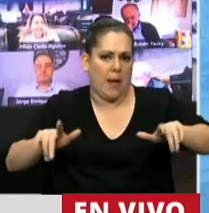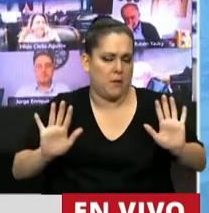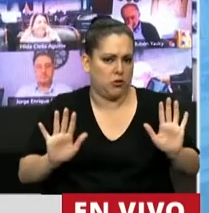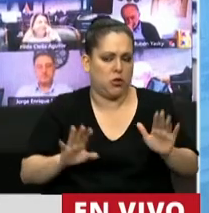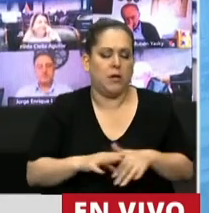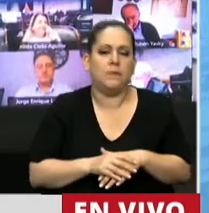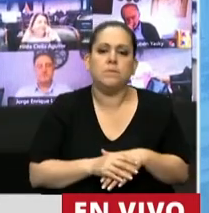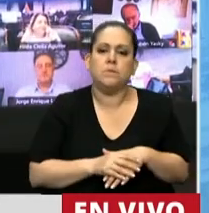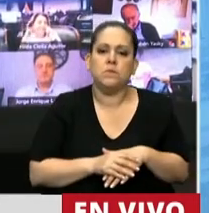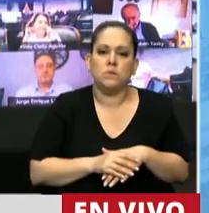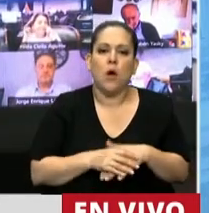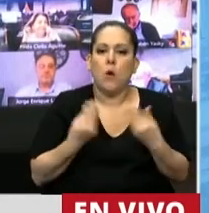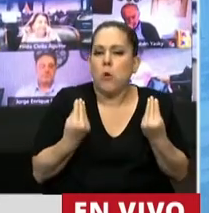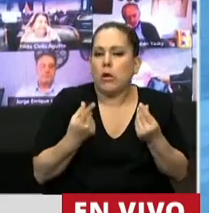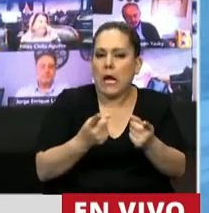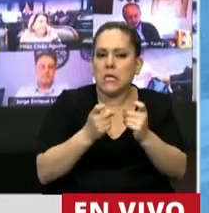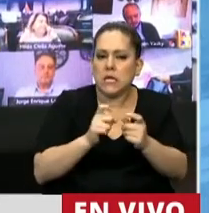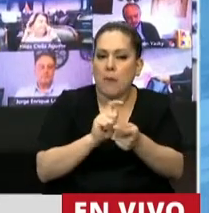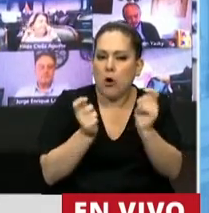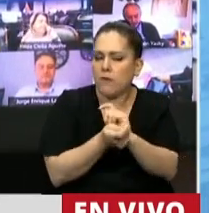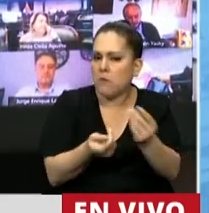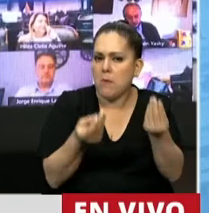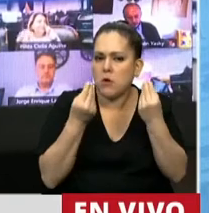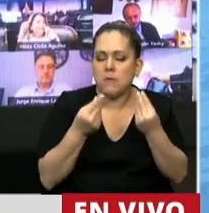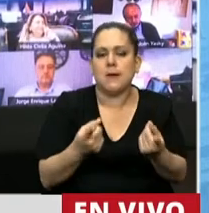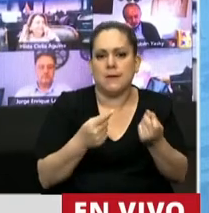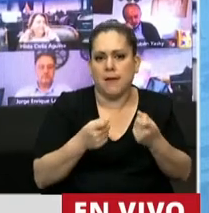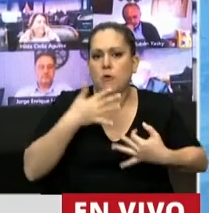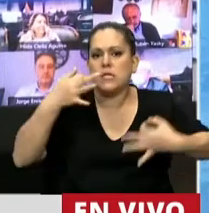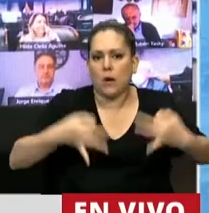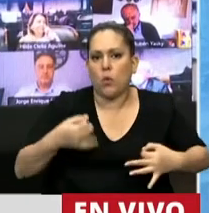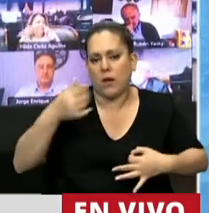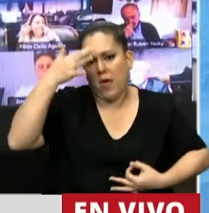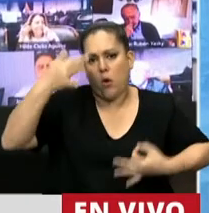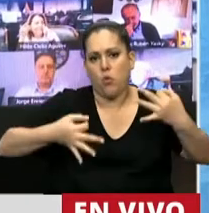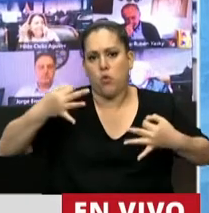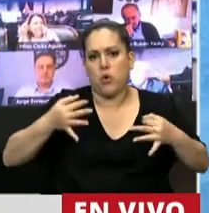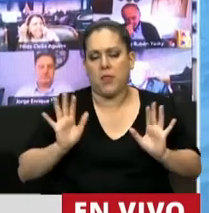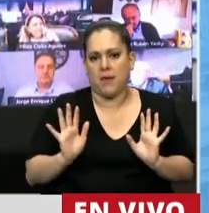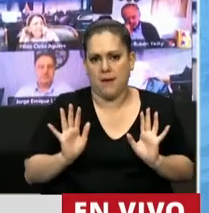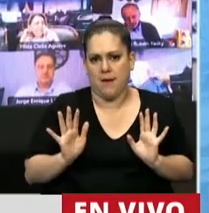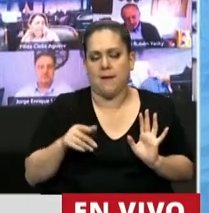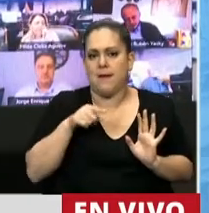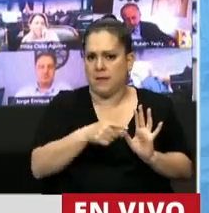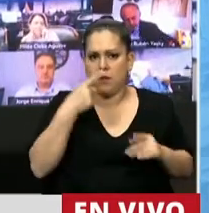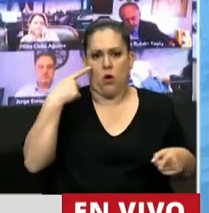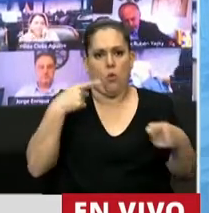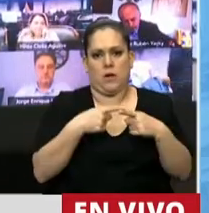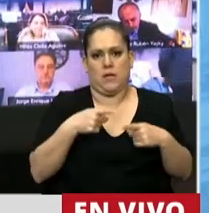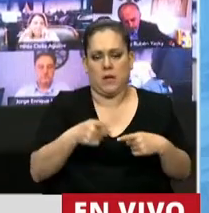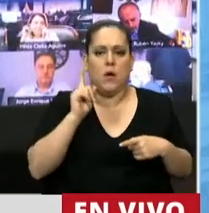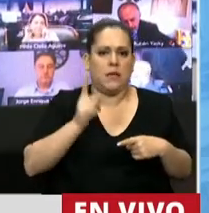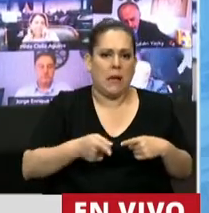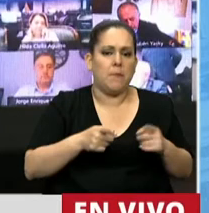¿Por qué es necesaria esta reforma? ¿Por qué es necesaria la seguridad jurídica? El fin principal es proteger la